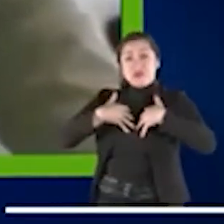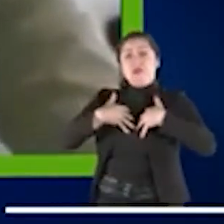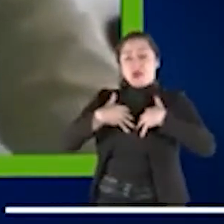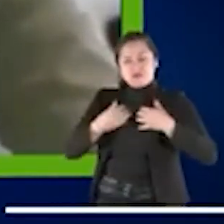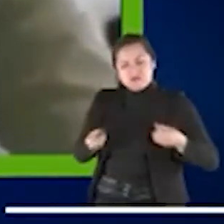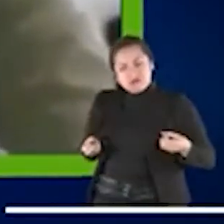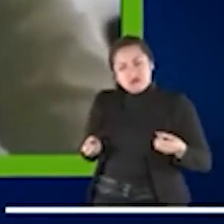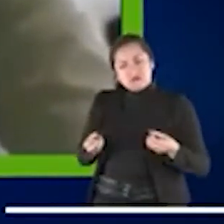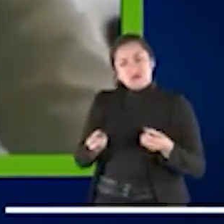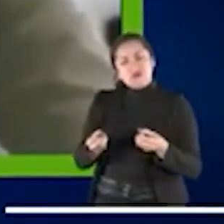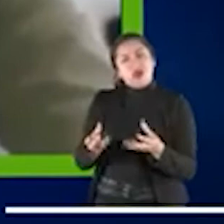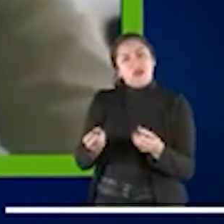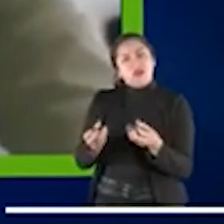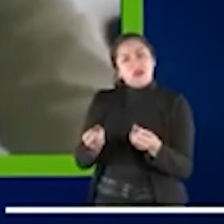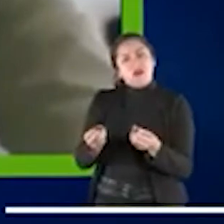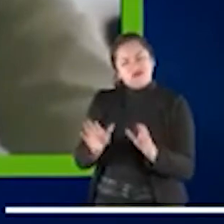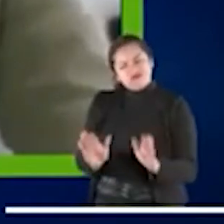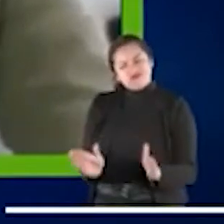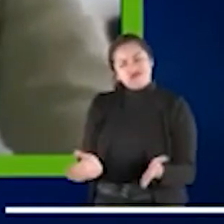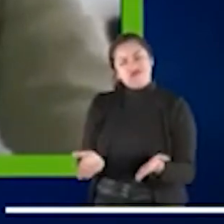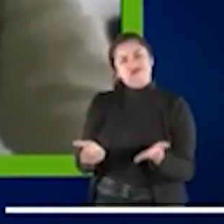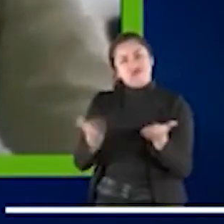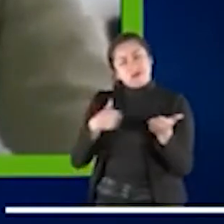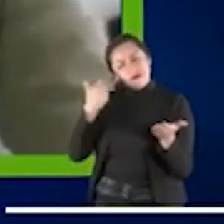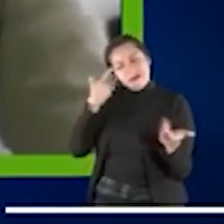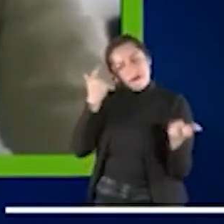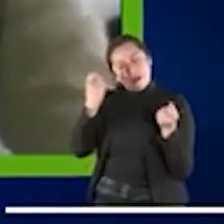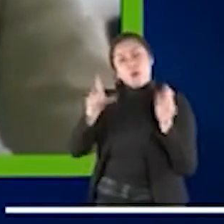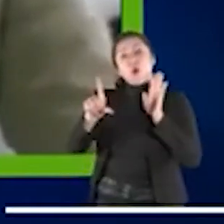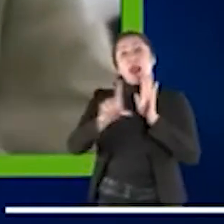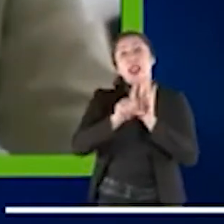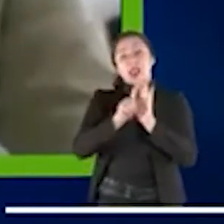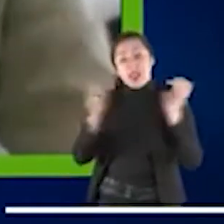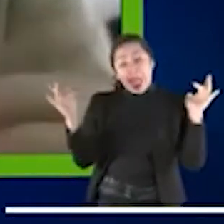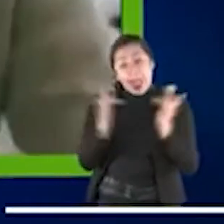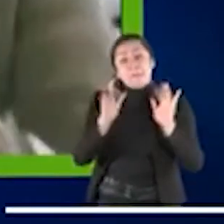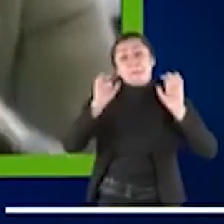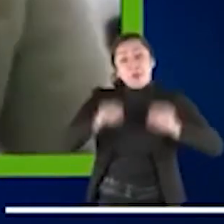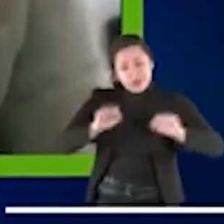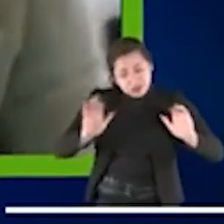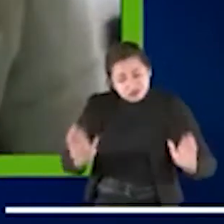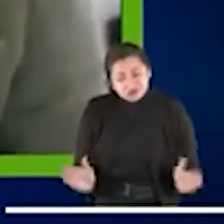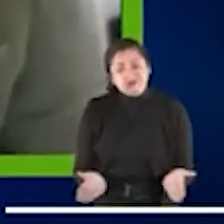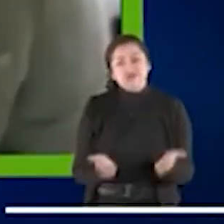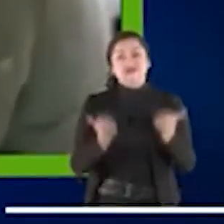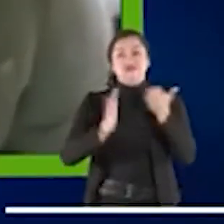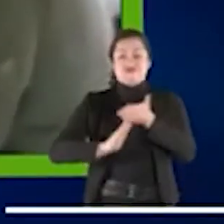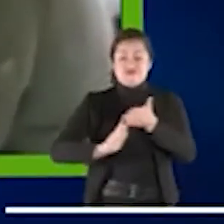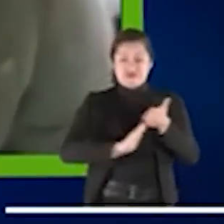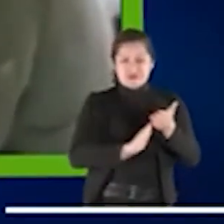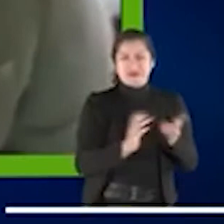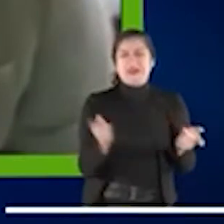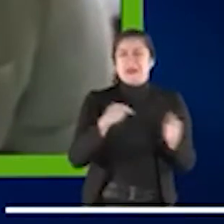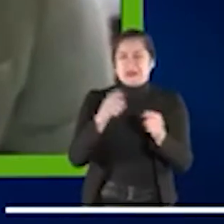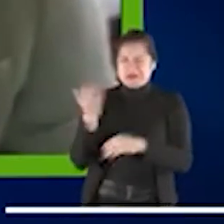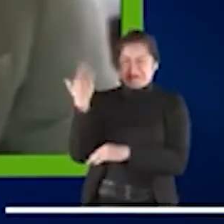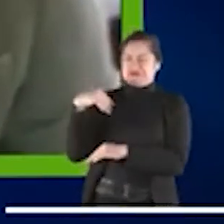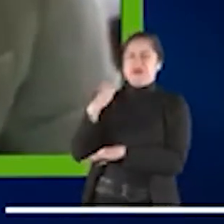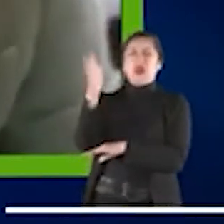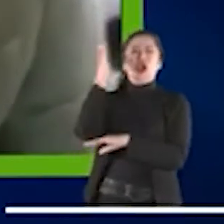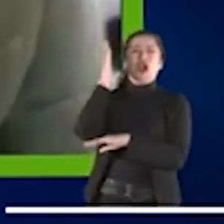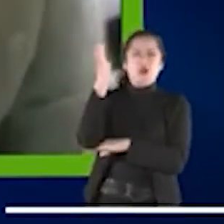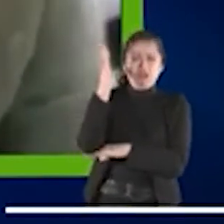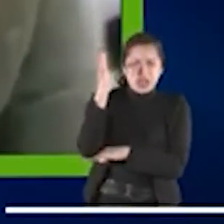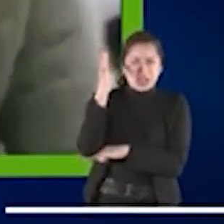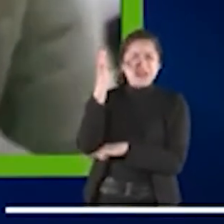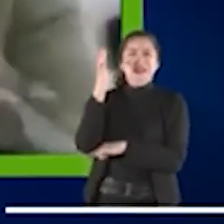¿de acuerdo? A través de los mecanismos de justicia restaurativa. Y puesto que esta conferencia se celebra en el contexto de la